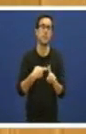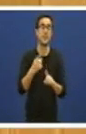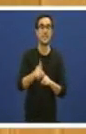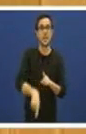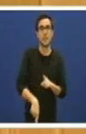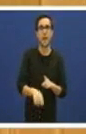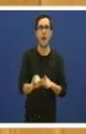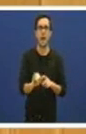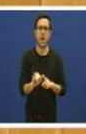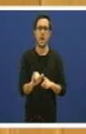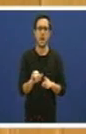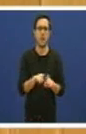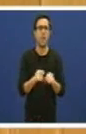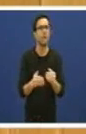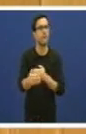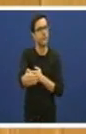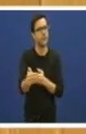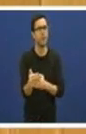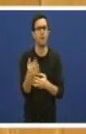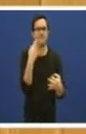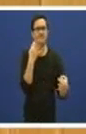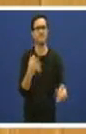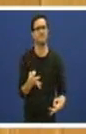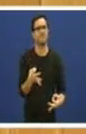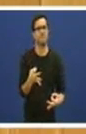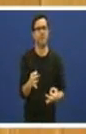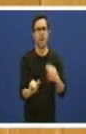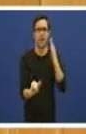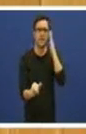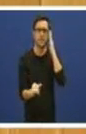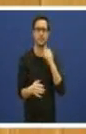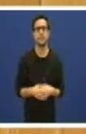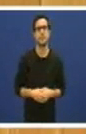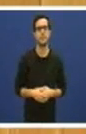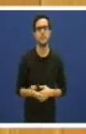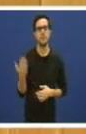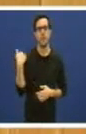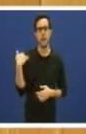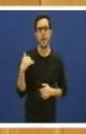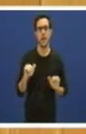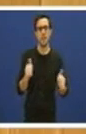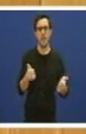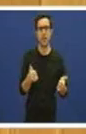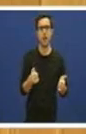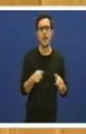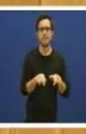condicionando o seu futuro. Xa fai tempo que se empezaron a encender as voces de alarma